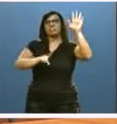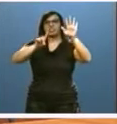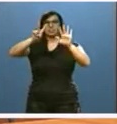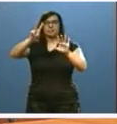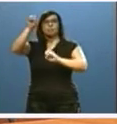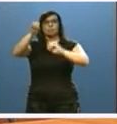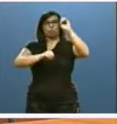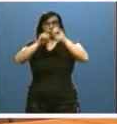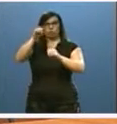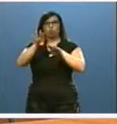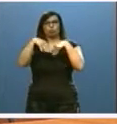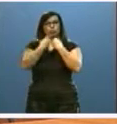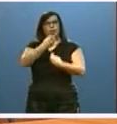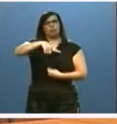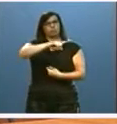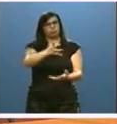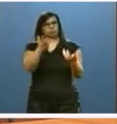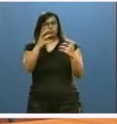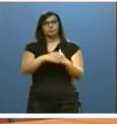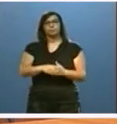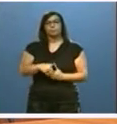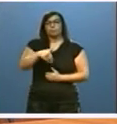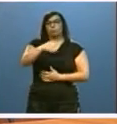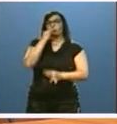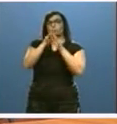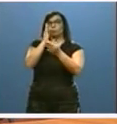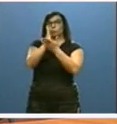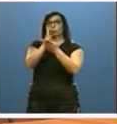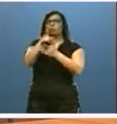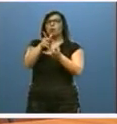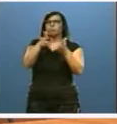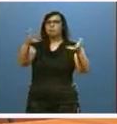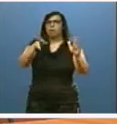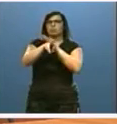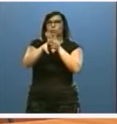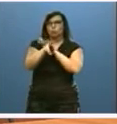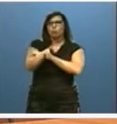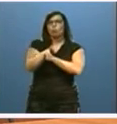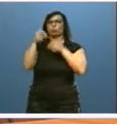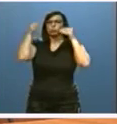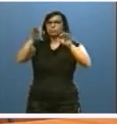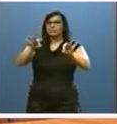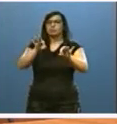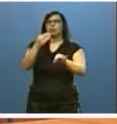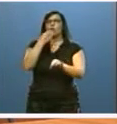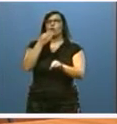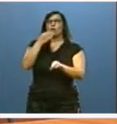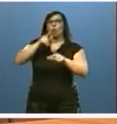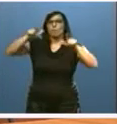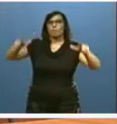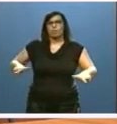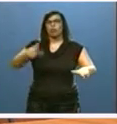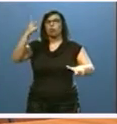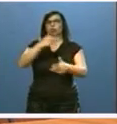del total de usuarios. En el curso que comienza en septiembre ampliaremos los recursos destinados a este servicio en más de dos millones de euros,